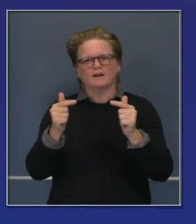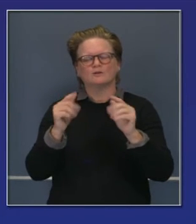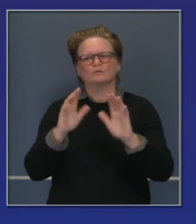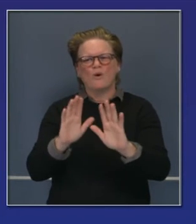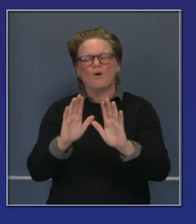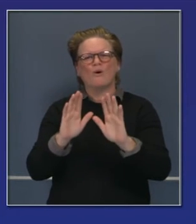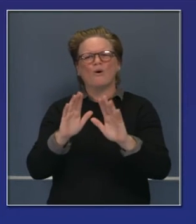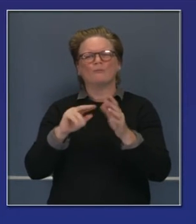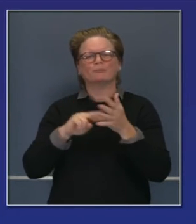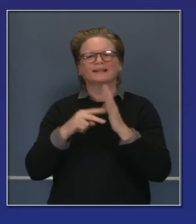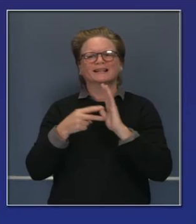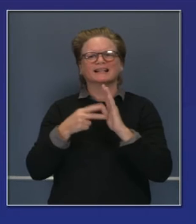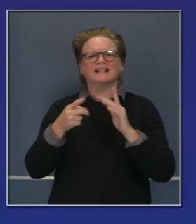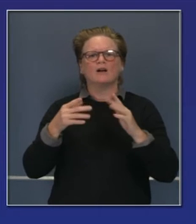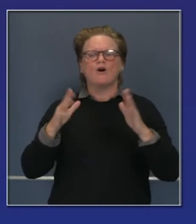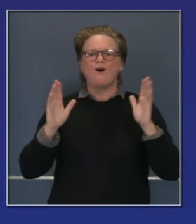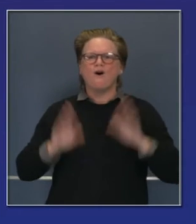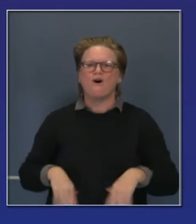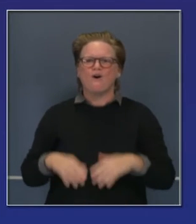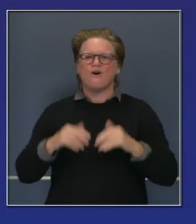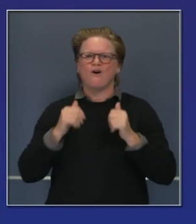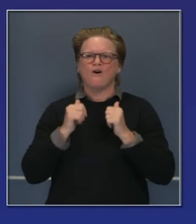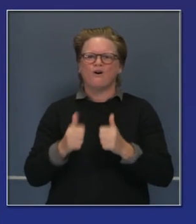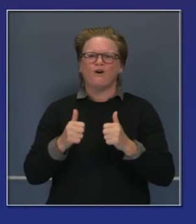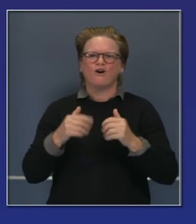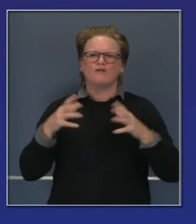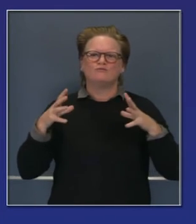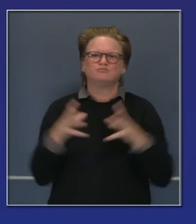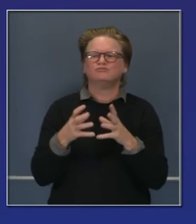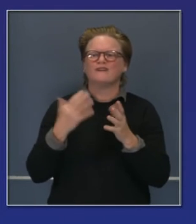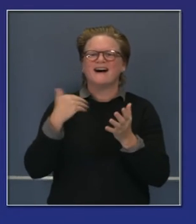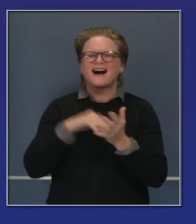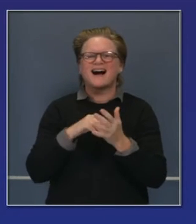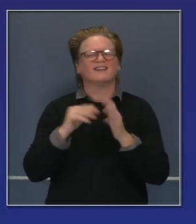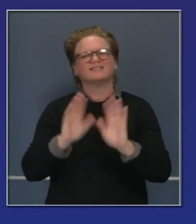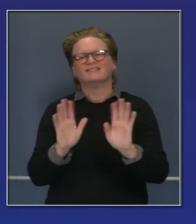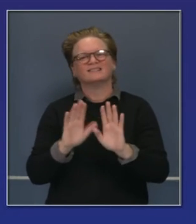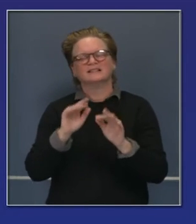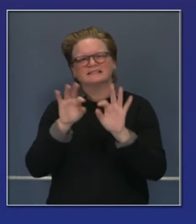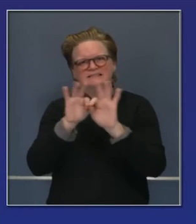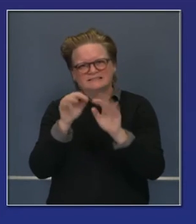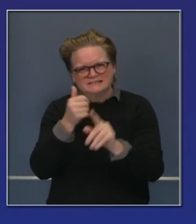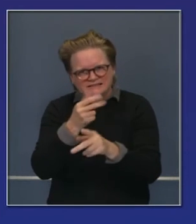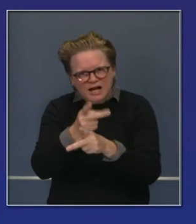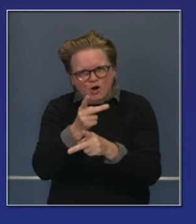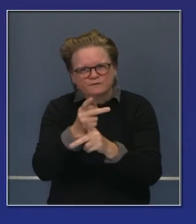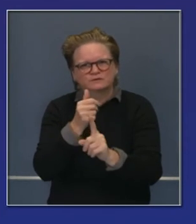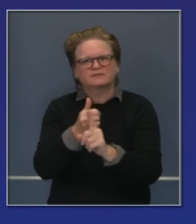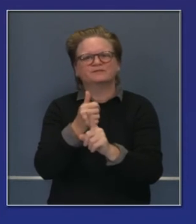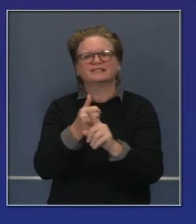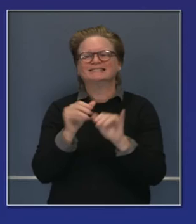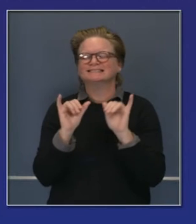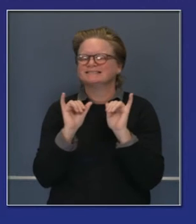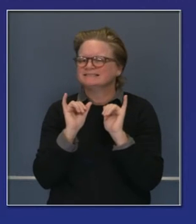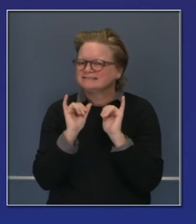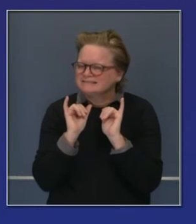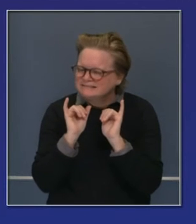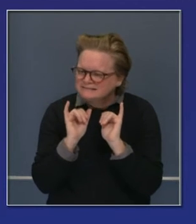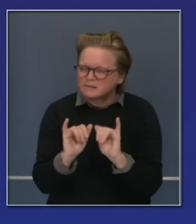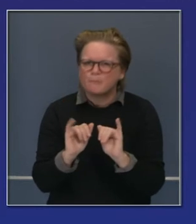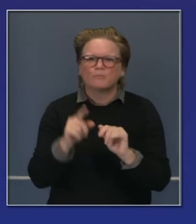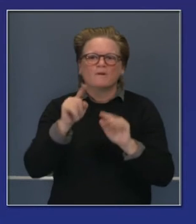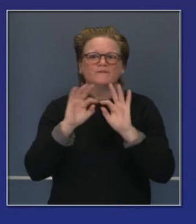visto. No, no, no, hay que tener cuidado, hay que seguir teniendo cuidado con sus seres queridos. Y